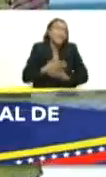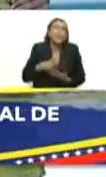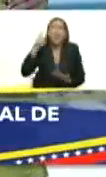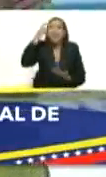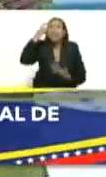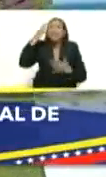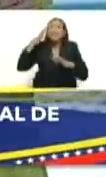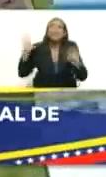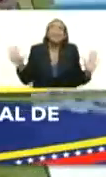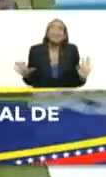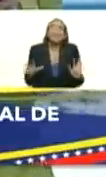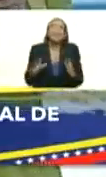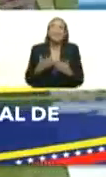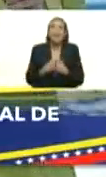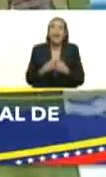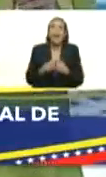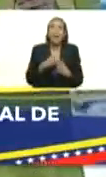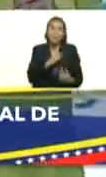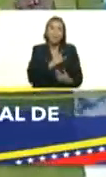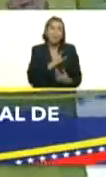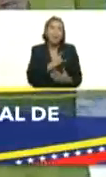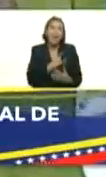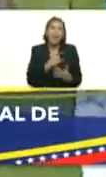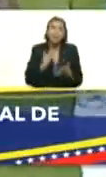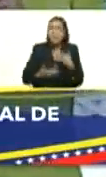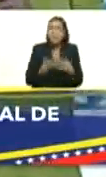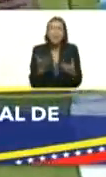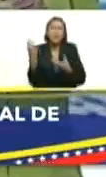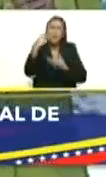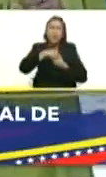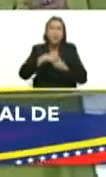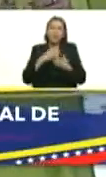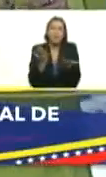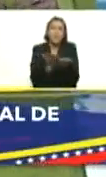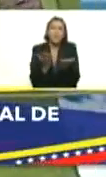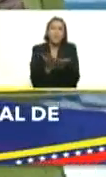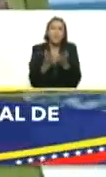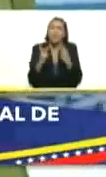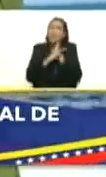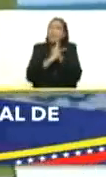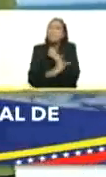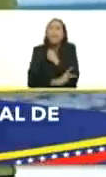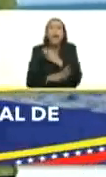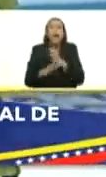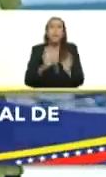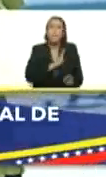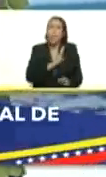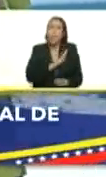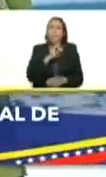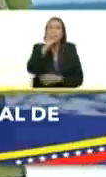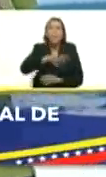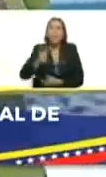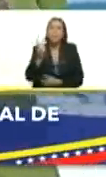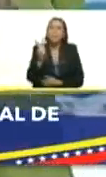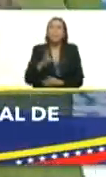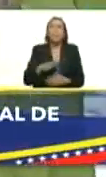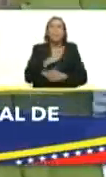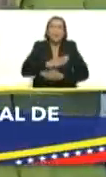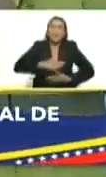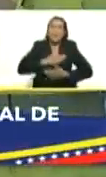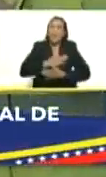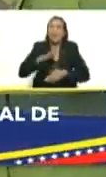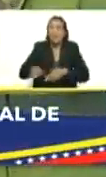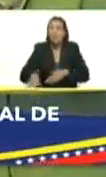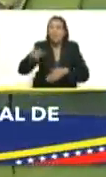estas instalaciones universitarias sin ser de la UCB como usted ha dicho esto es un patrimonio de la ciudad usted la disfrutaba muchísimo